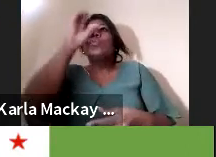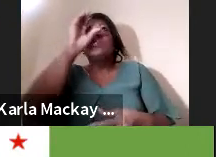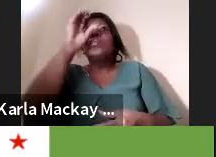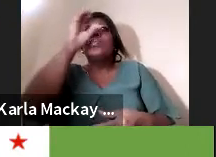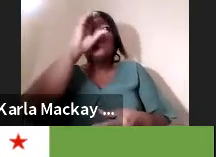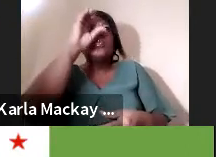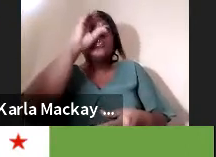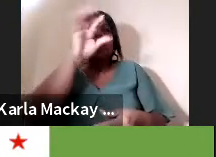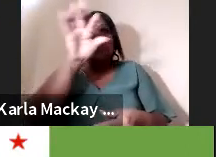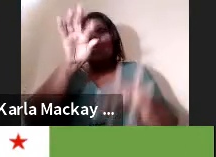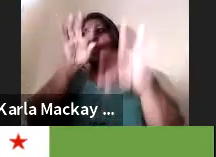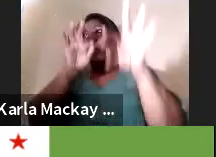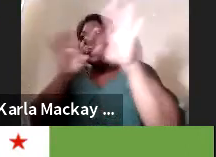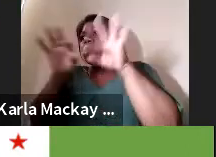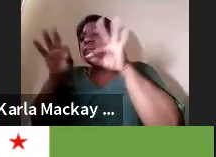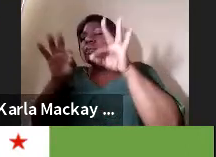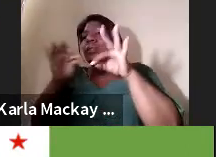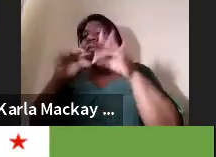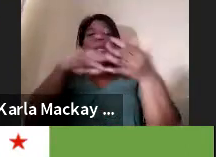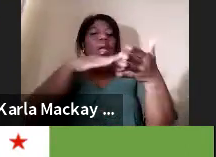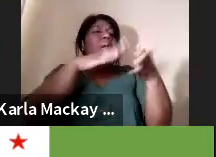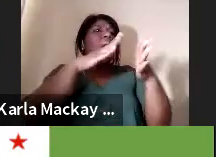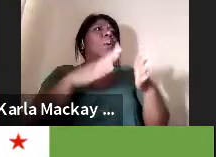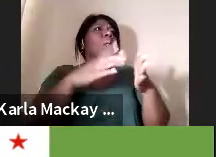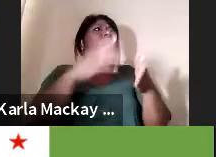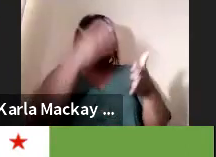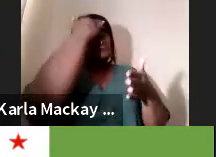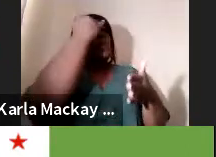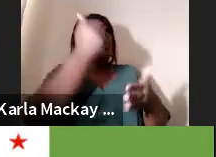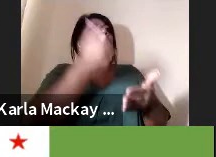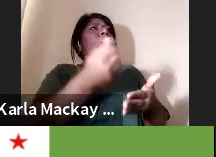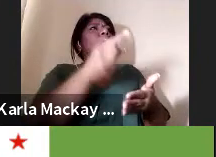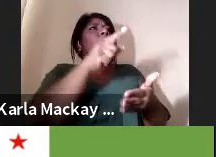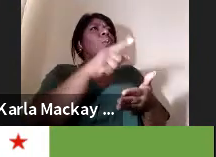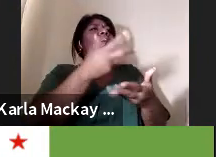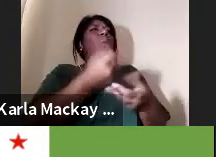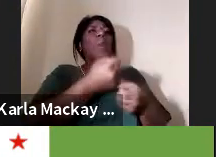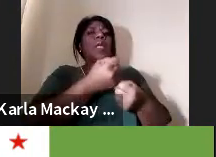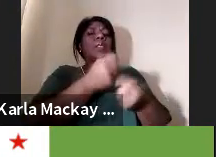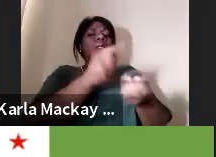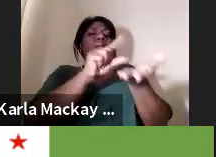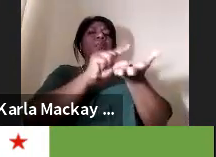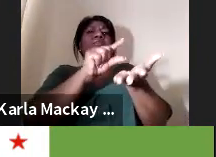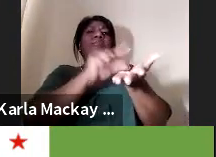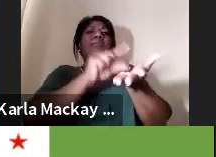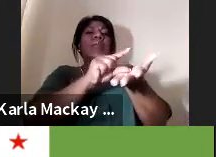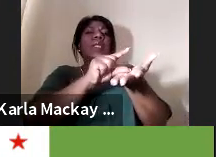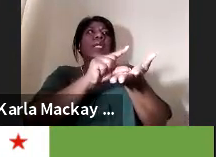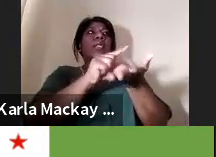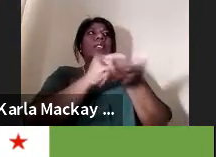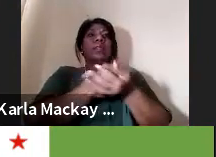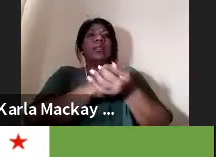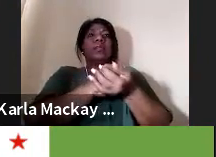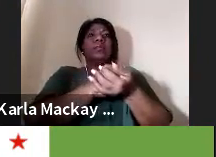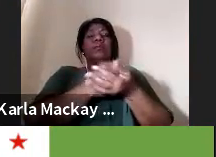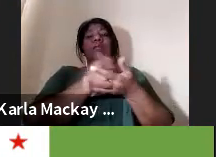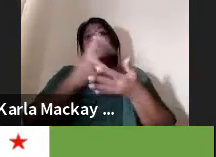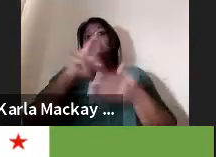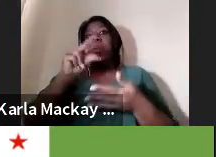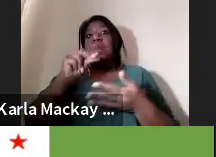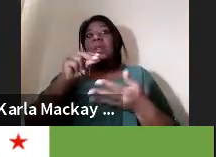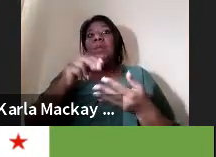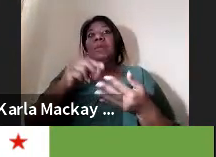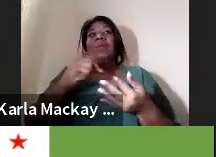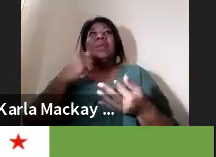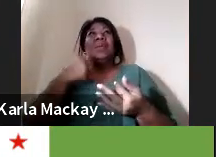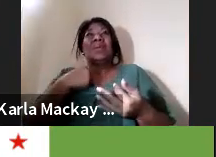decidían al final realizar una tesis como opción de grado. Ellos planteaban de que, ¿cómo vamos a pedirme